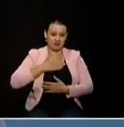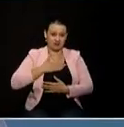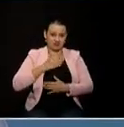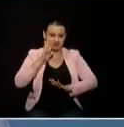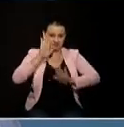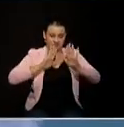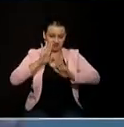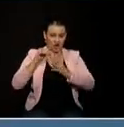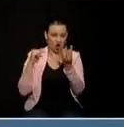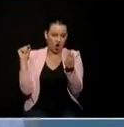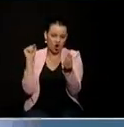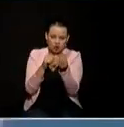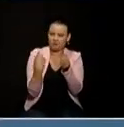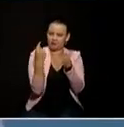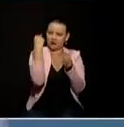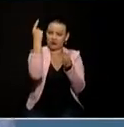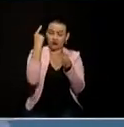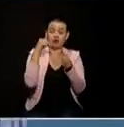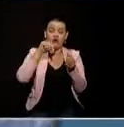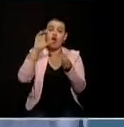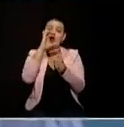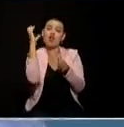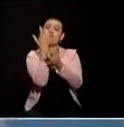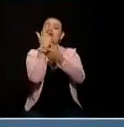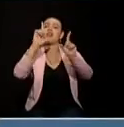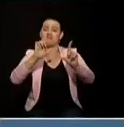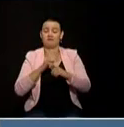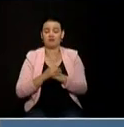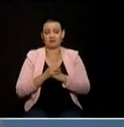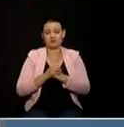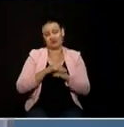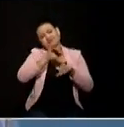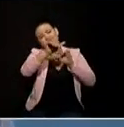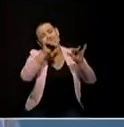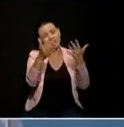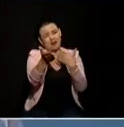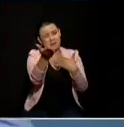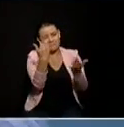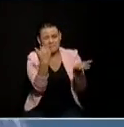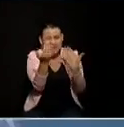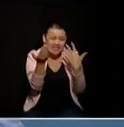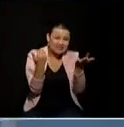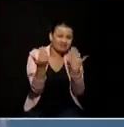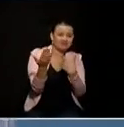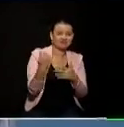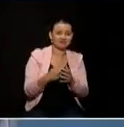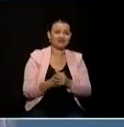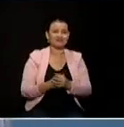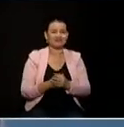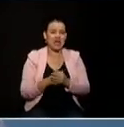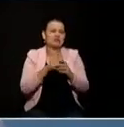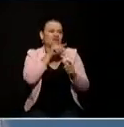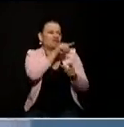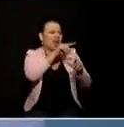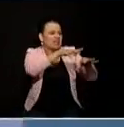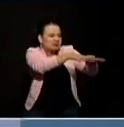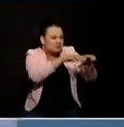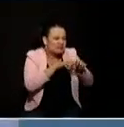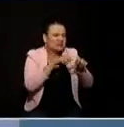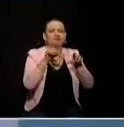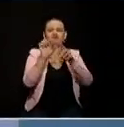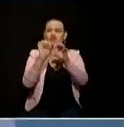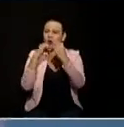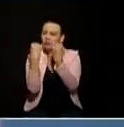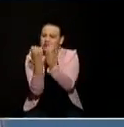justa libres los invito a ustedes para que nos acompañen también en nuestras listas asamblea y nuestras listas a consejo ijal quiero